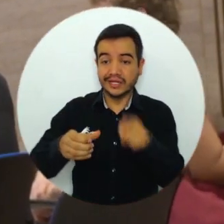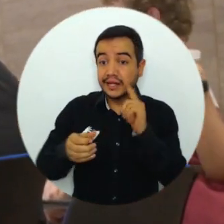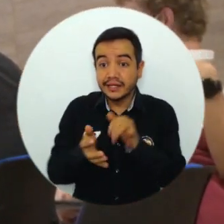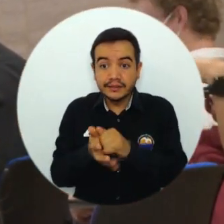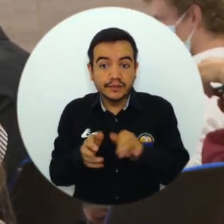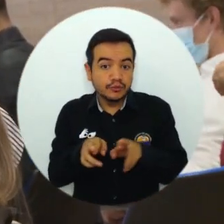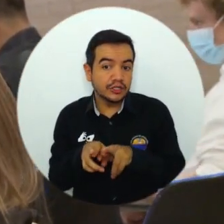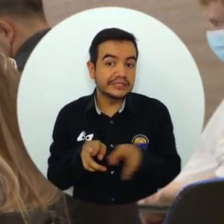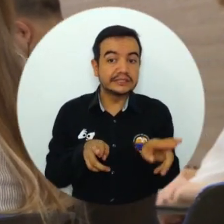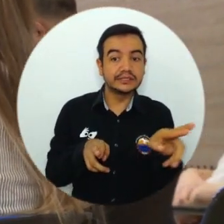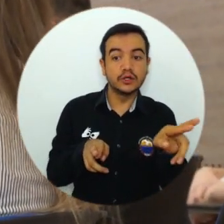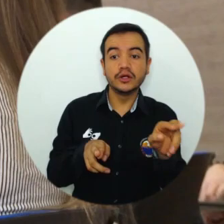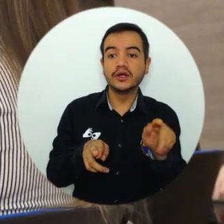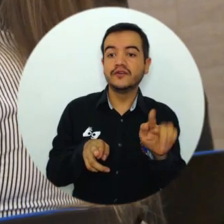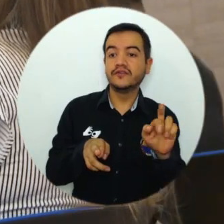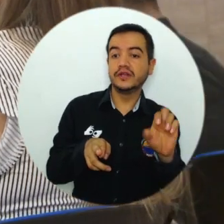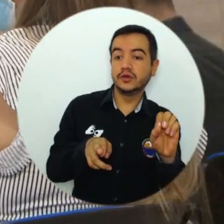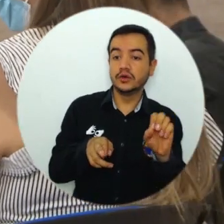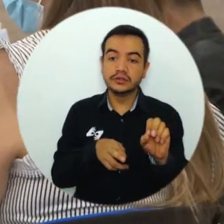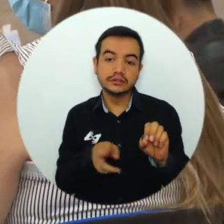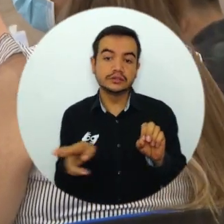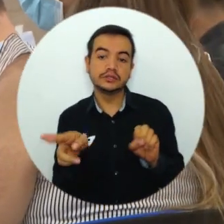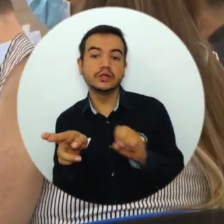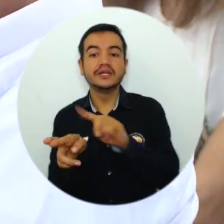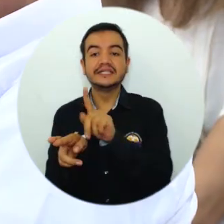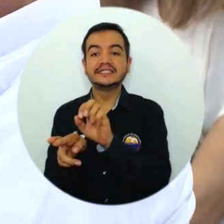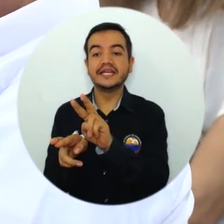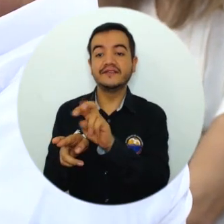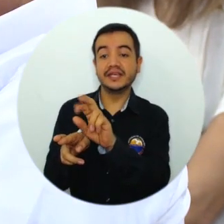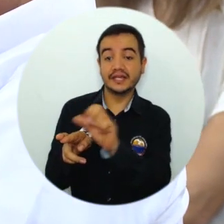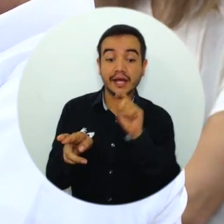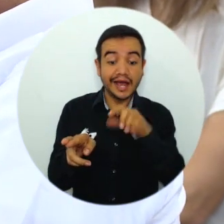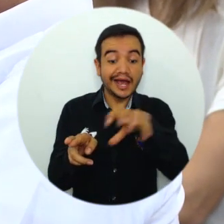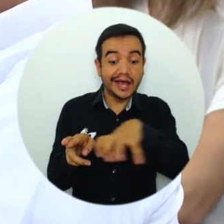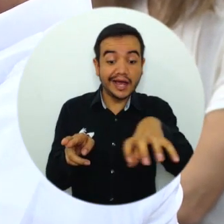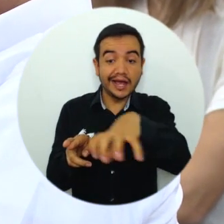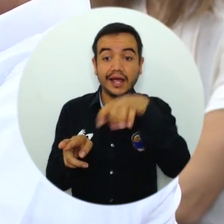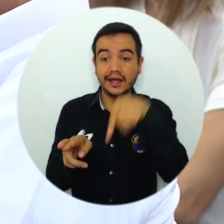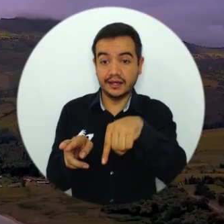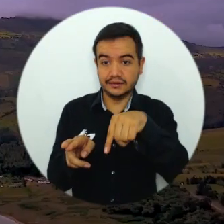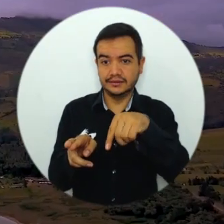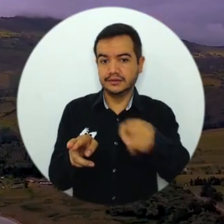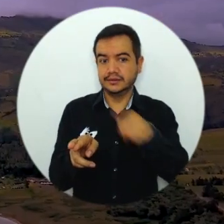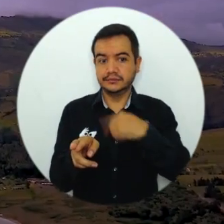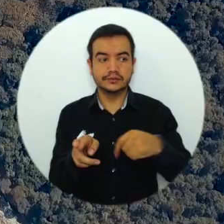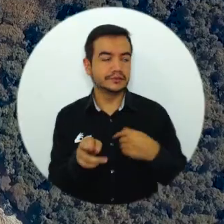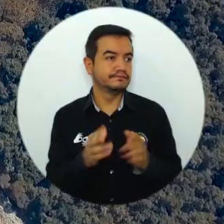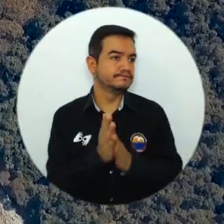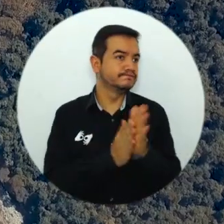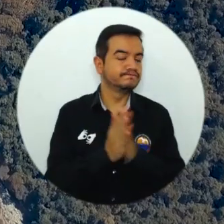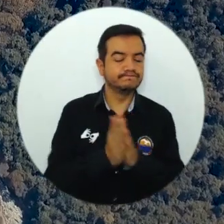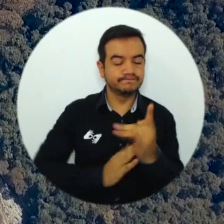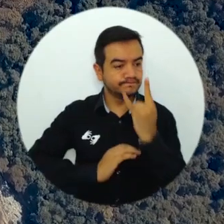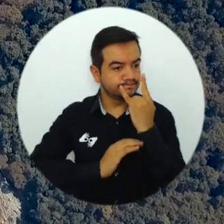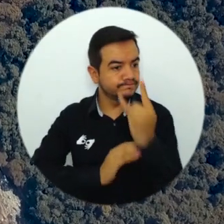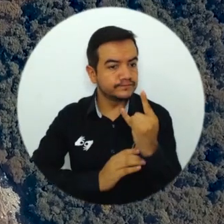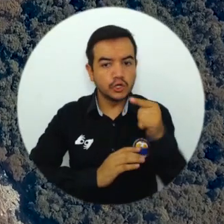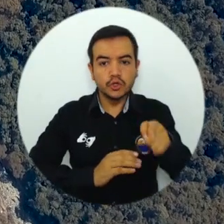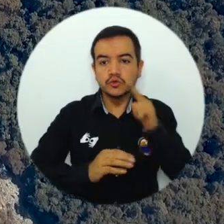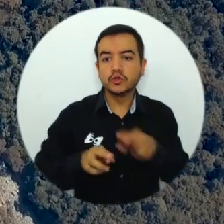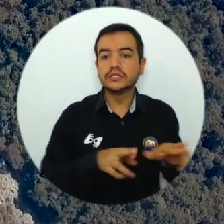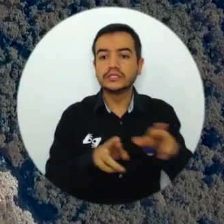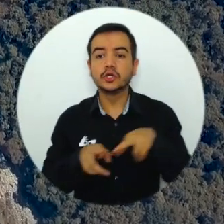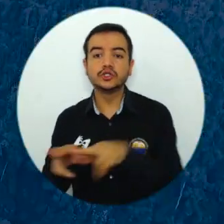cuencas de esos dos ríos, Frío y Sevilla, y que estamos interesados en el tema del agua como recurso estratégico y vital para